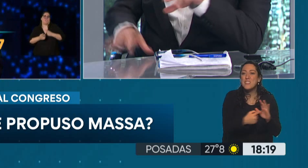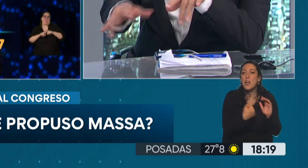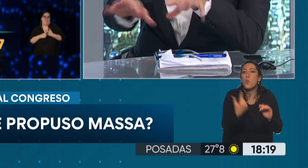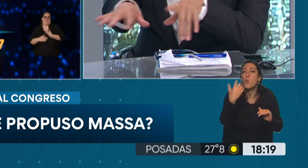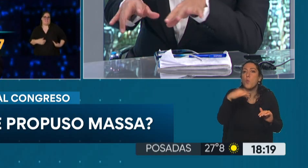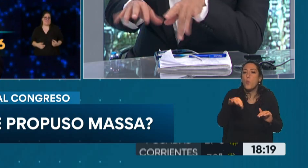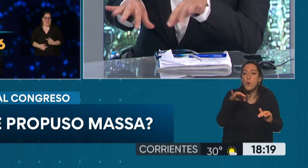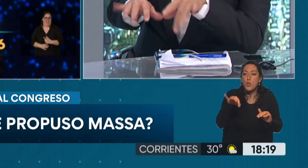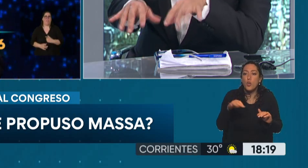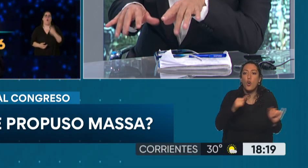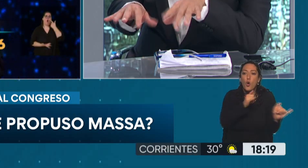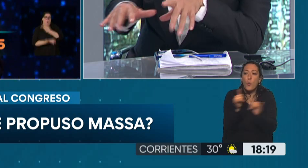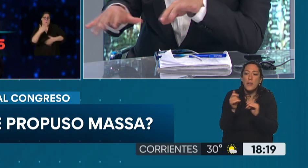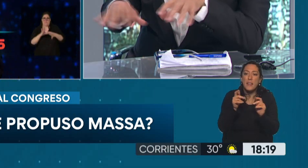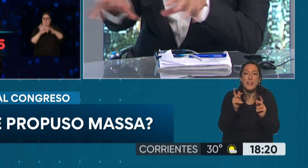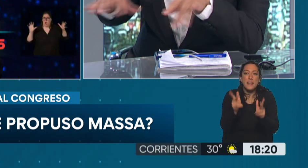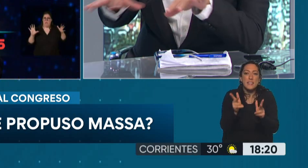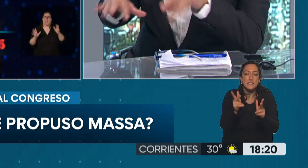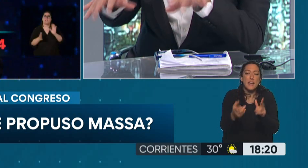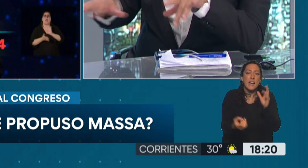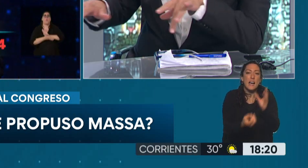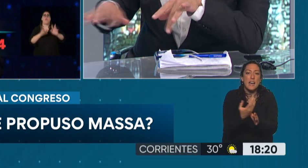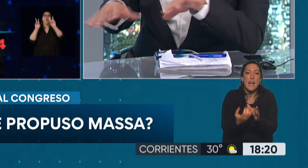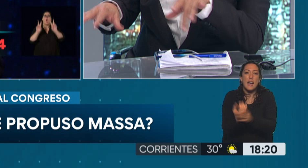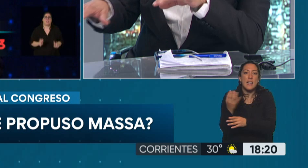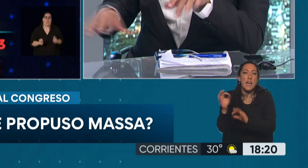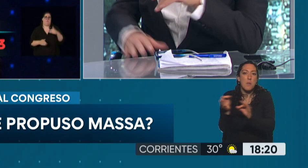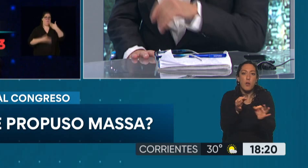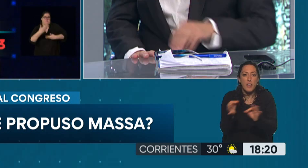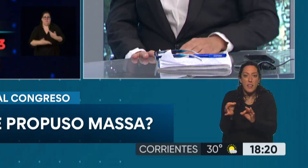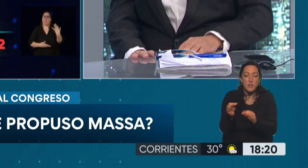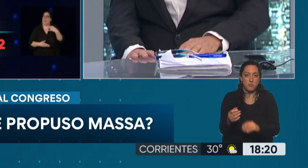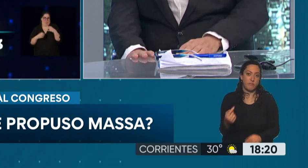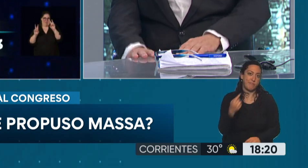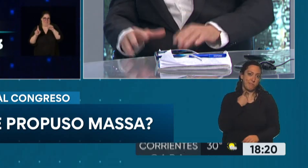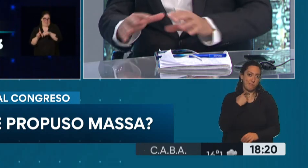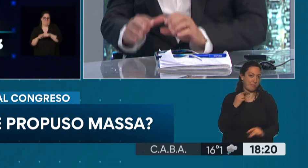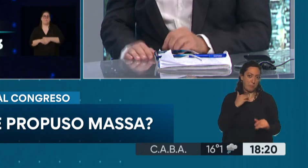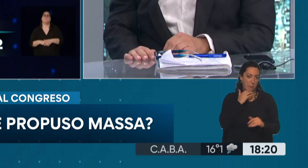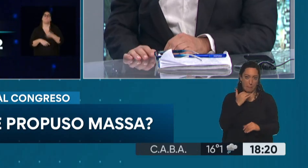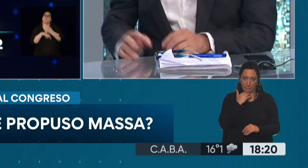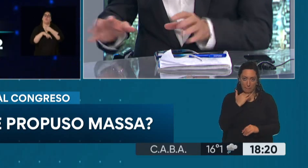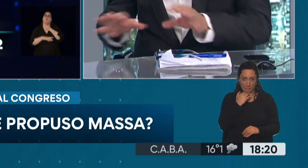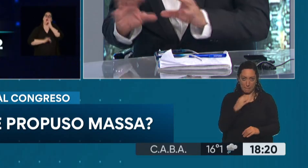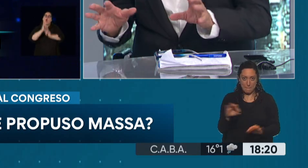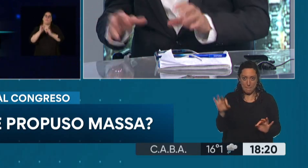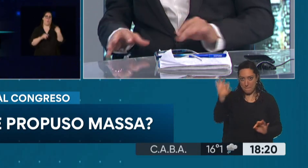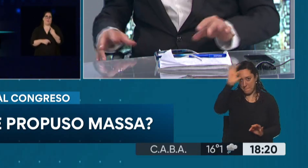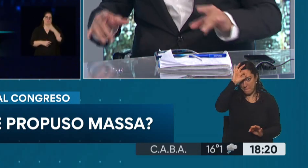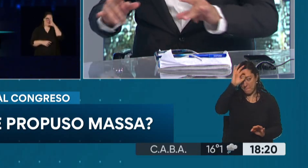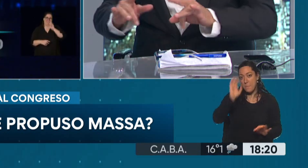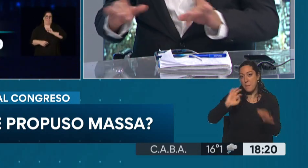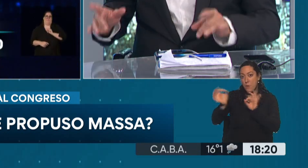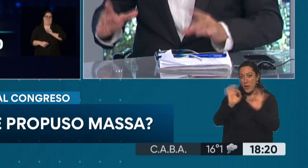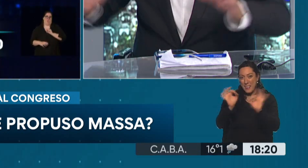dicen que hacen minería y van creando moneda? Ahí me jodiste, ahí no tengo idea. Bueno, digamos, el Bitcoin o ese tipo de